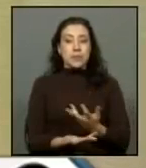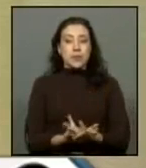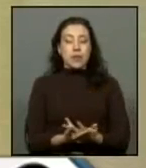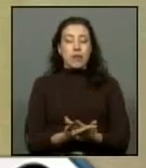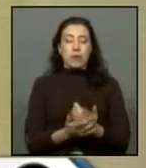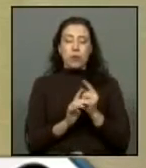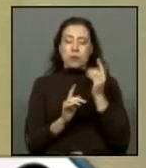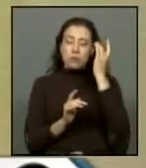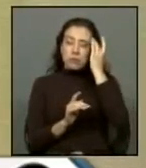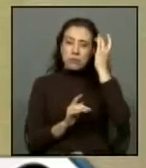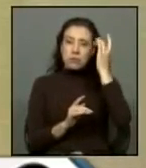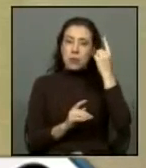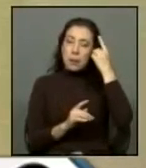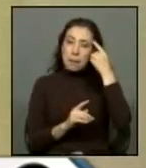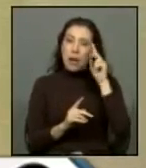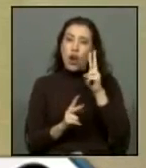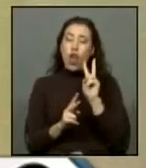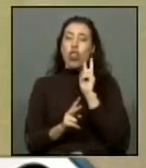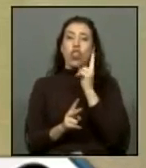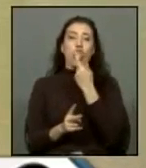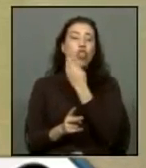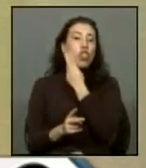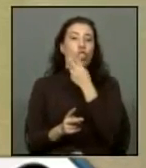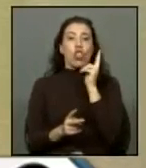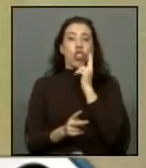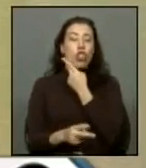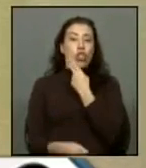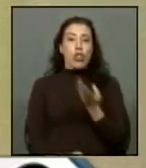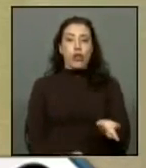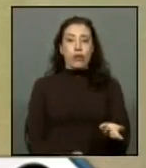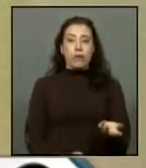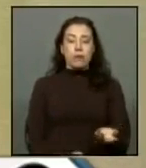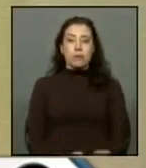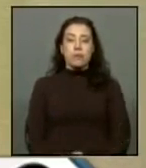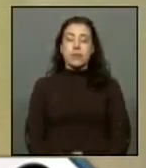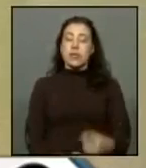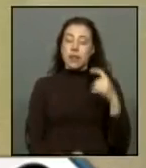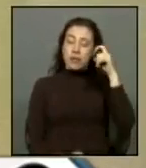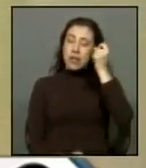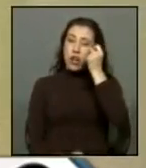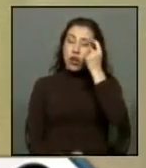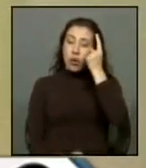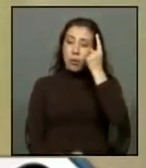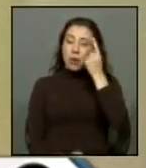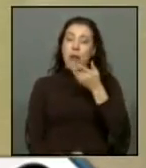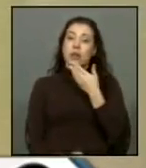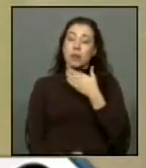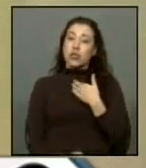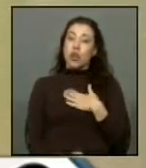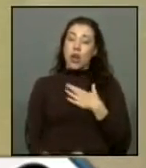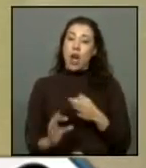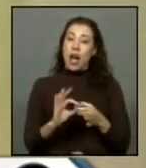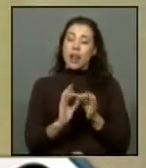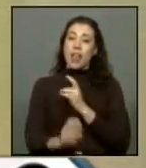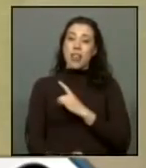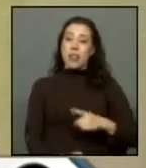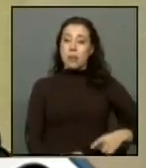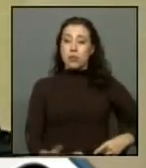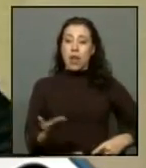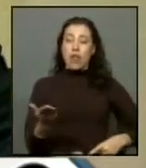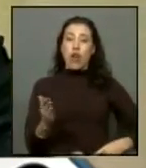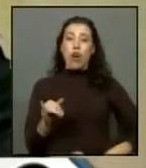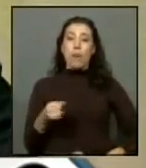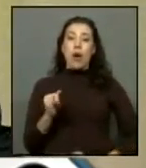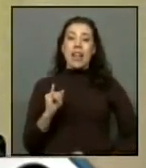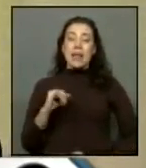una maduración para no tener doble estándar en esta materia cuesta entender y por lo mismo se agradece a diputados como el diputado